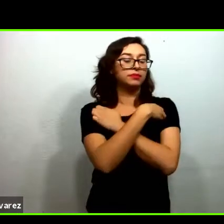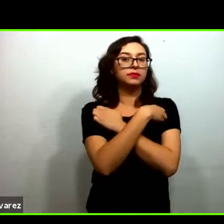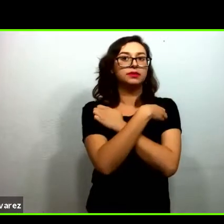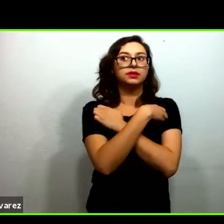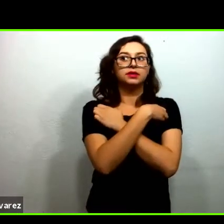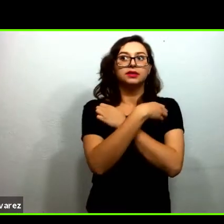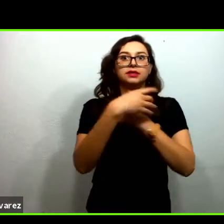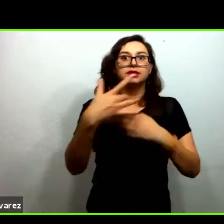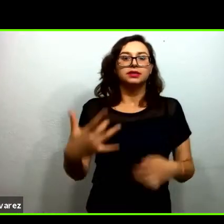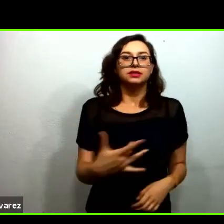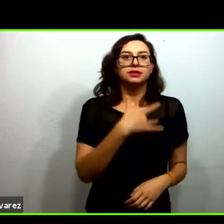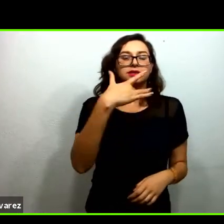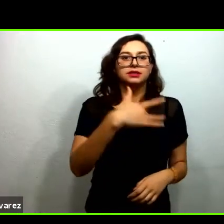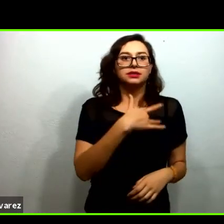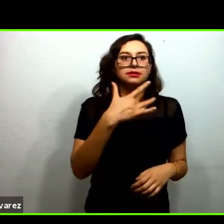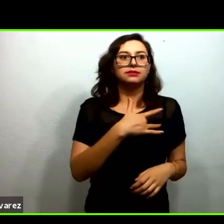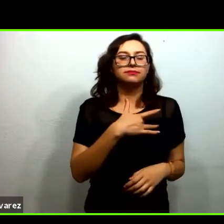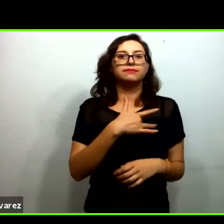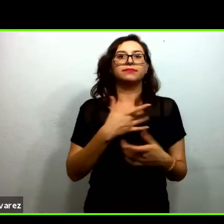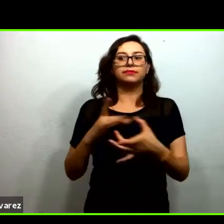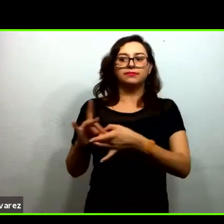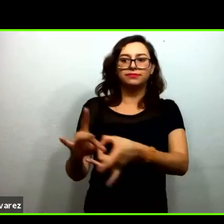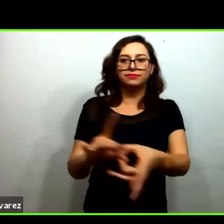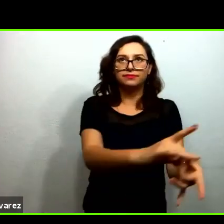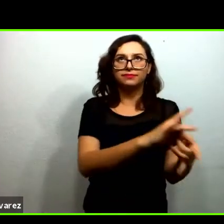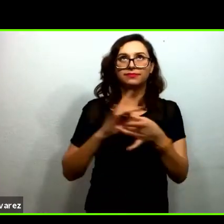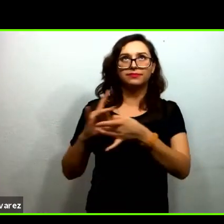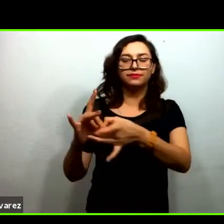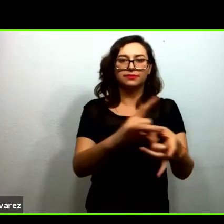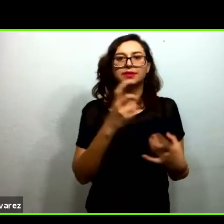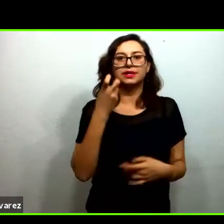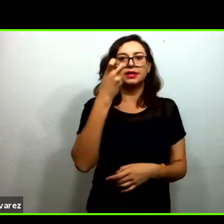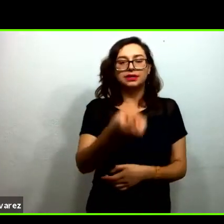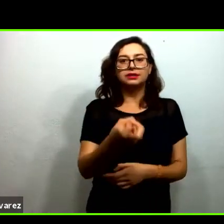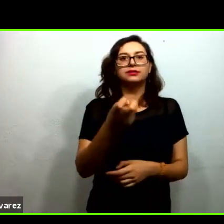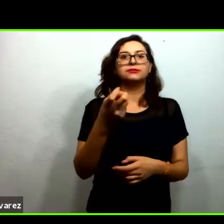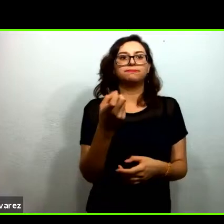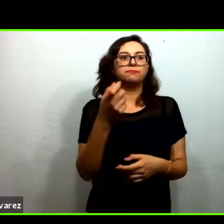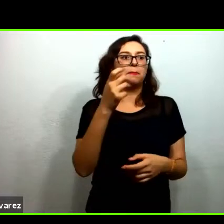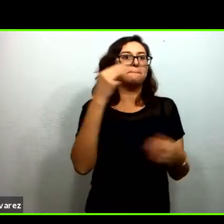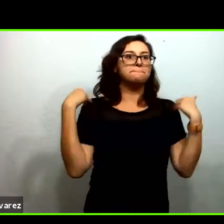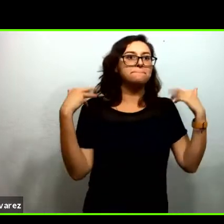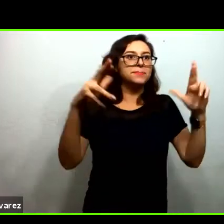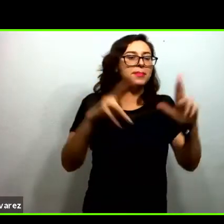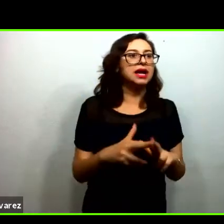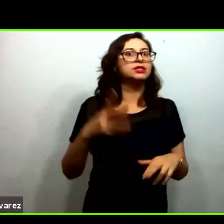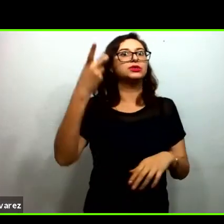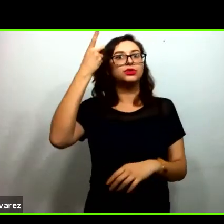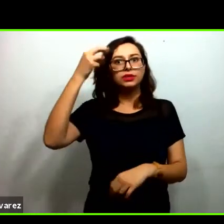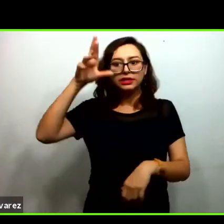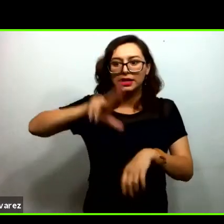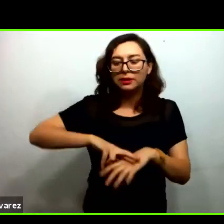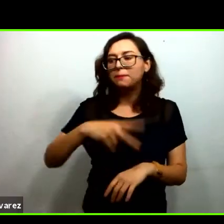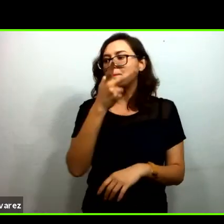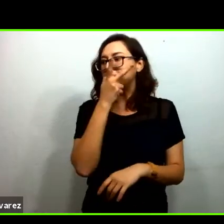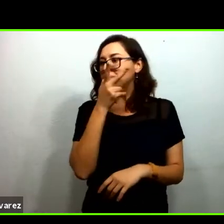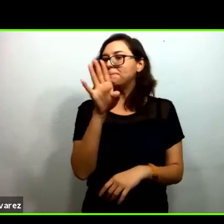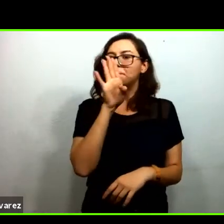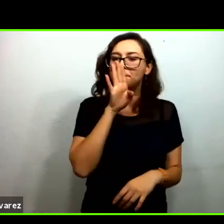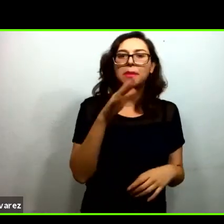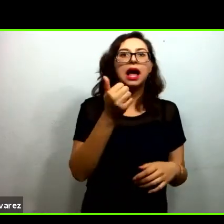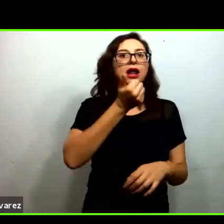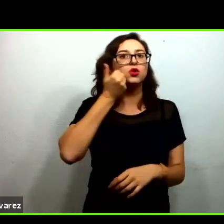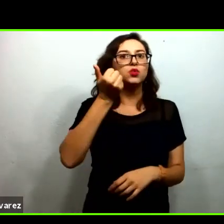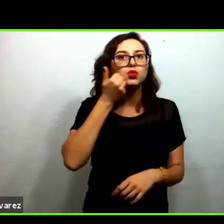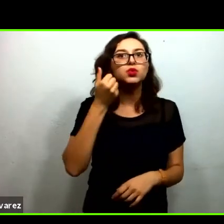a las alianzas que necesitan es ahí en donde se identifican los maestros los directivos los padres de familia los alumnos